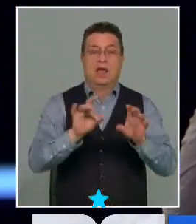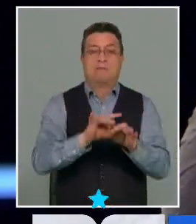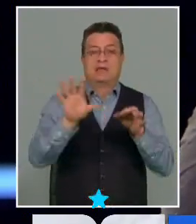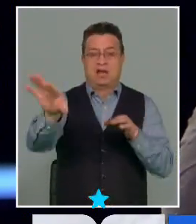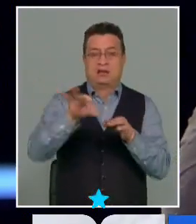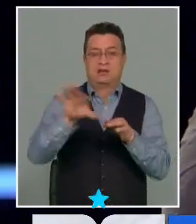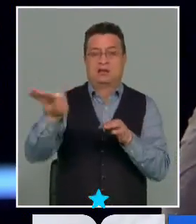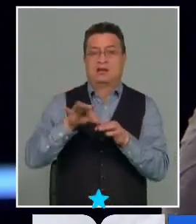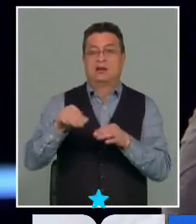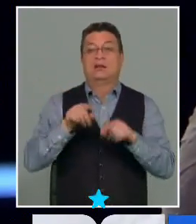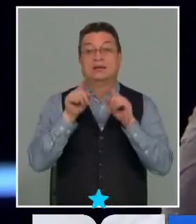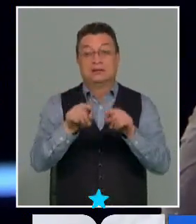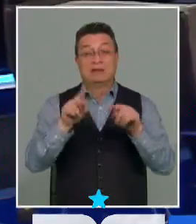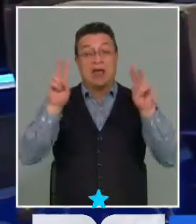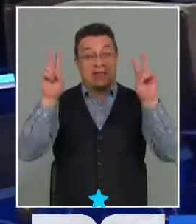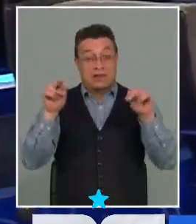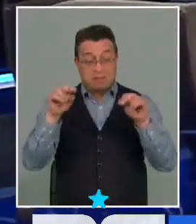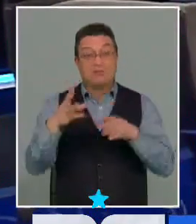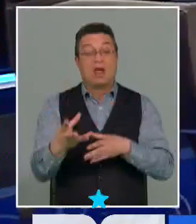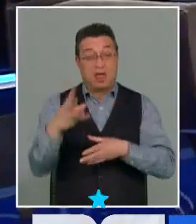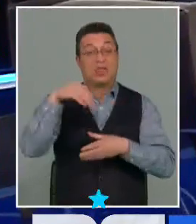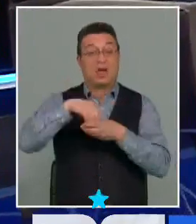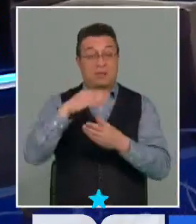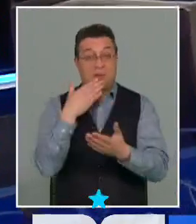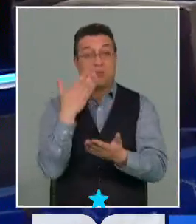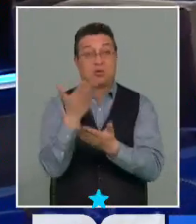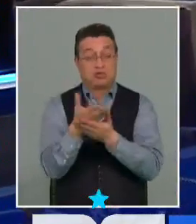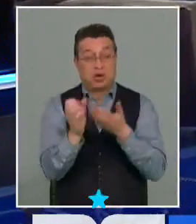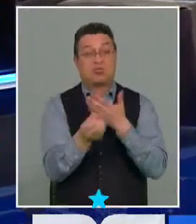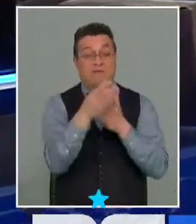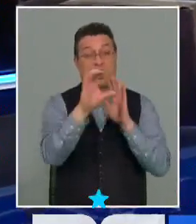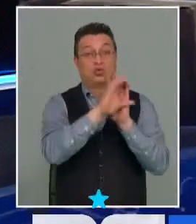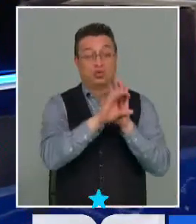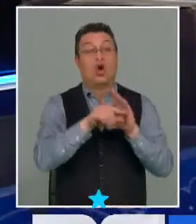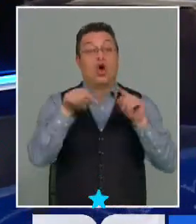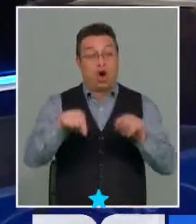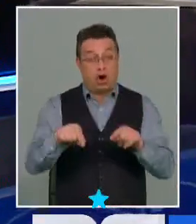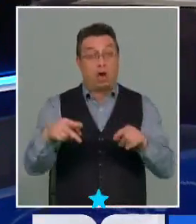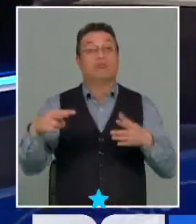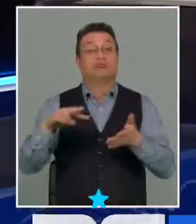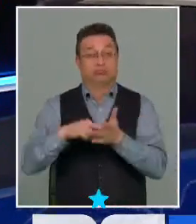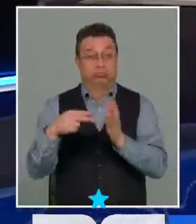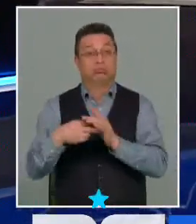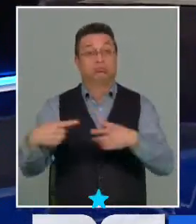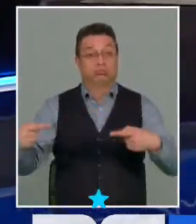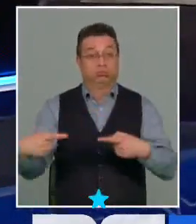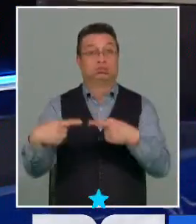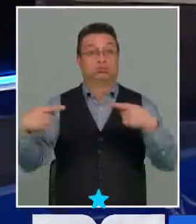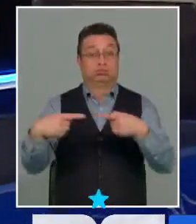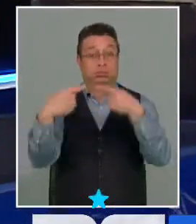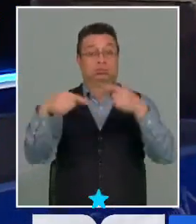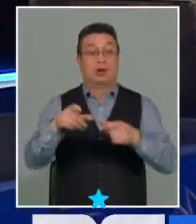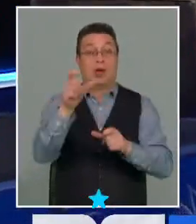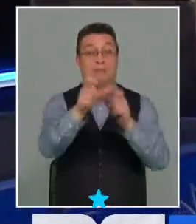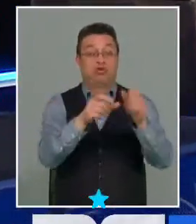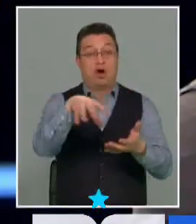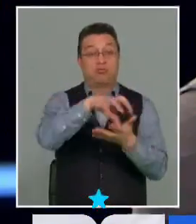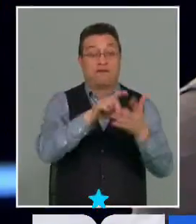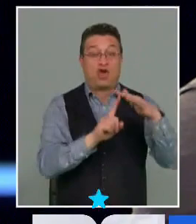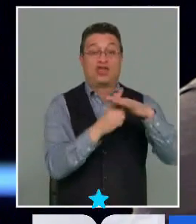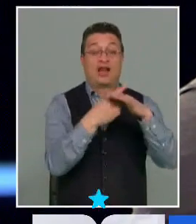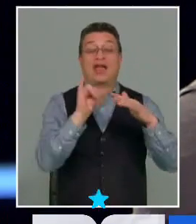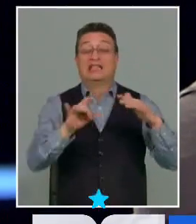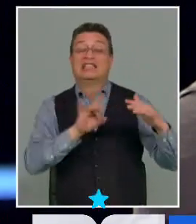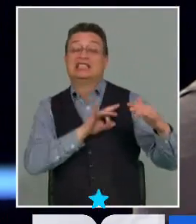temas que están dentro de la propuesta de nueva Constitución que hoy día están generando este roce que estamos teniendo entre personas de pueblo indígena y personas